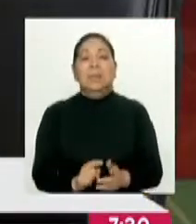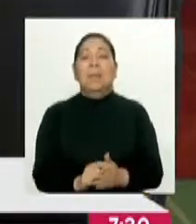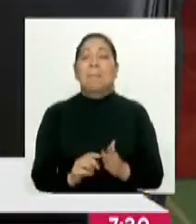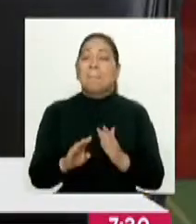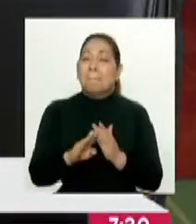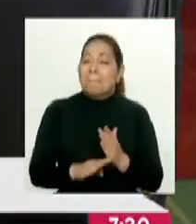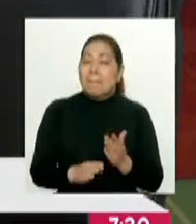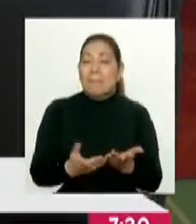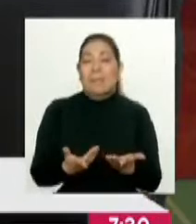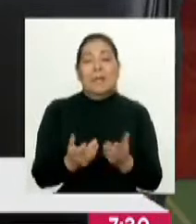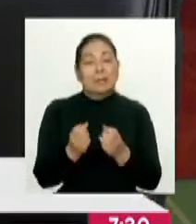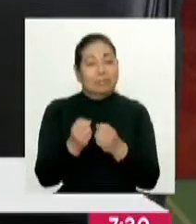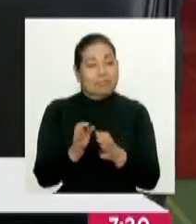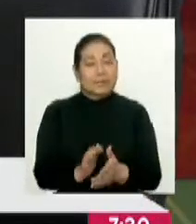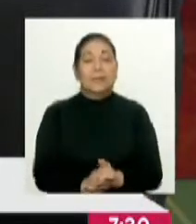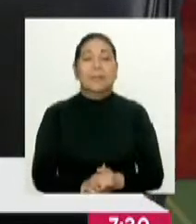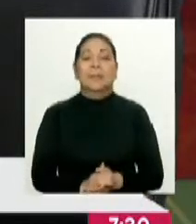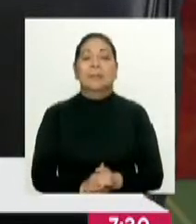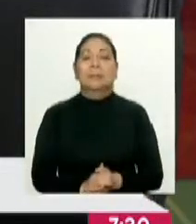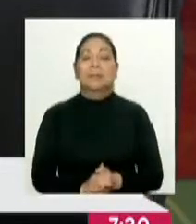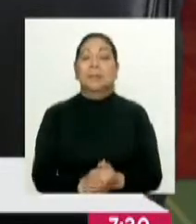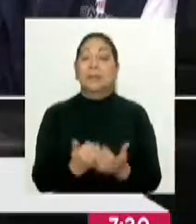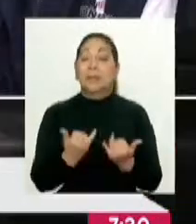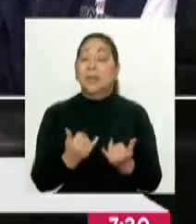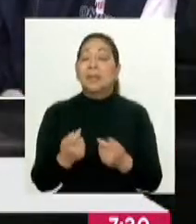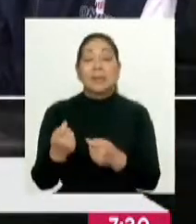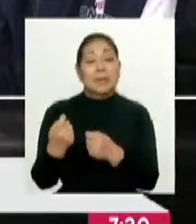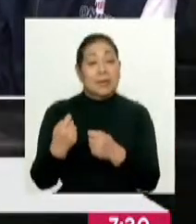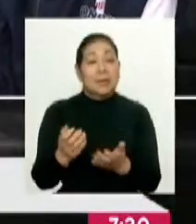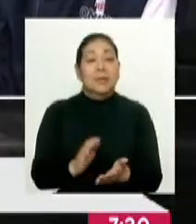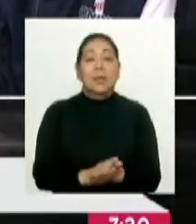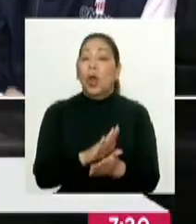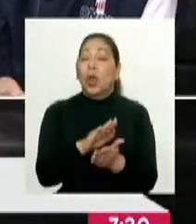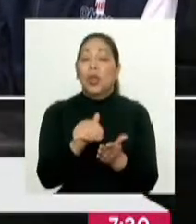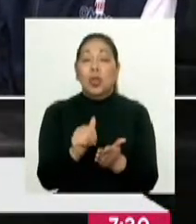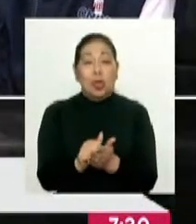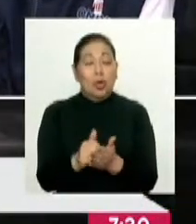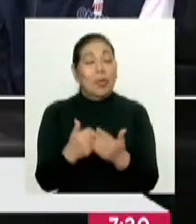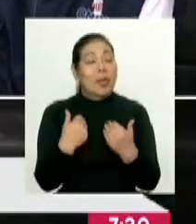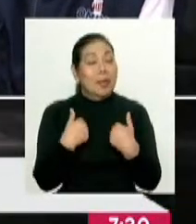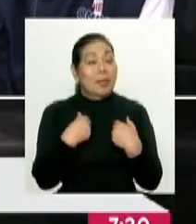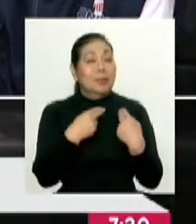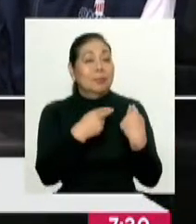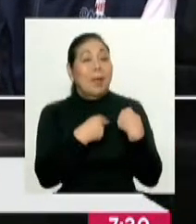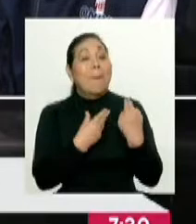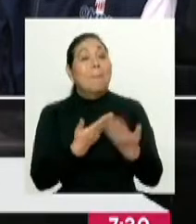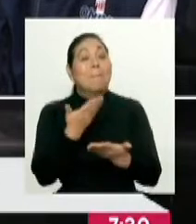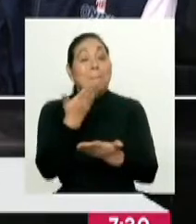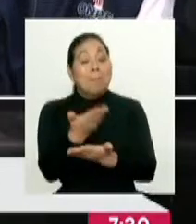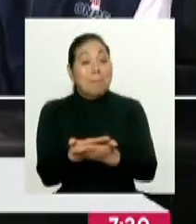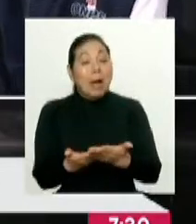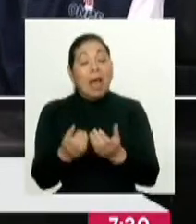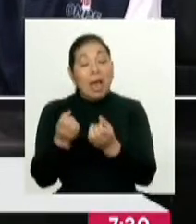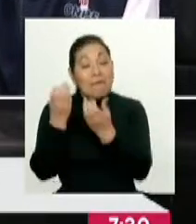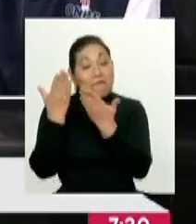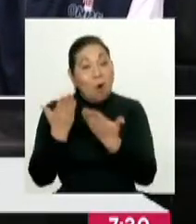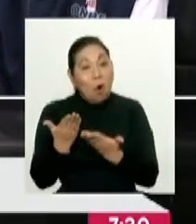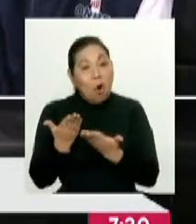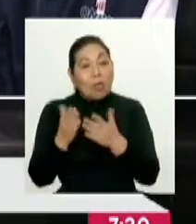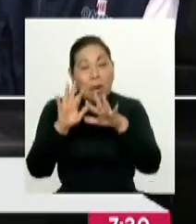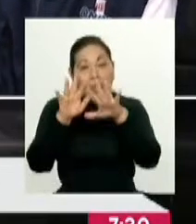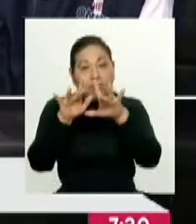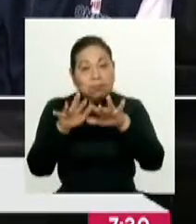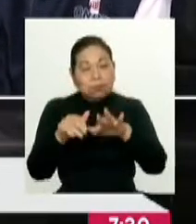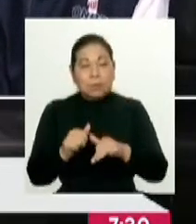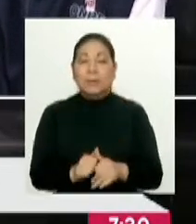Básicamente, exclusión y renuncia. Exacto. Perfecto. Están obligados y todos y todas tienen la obligación de presentar su primer informe y el segundo informe. Y